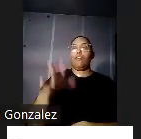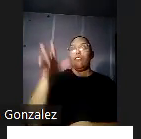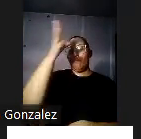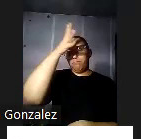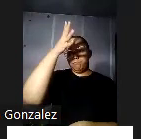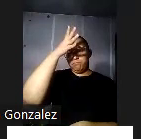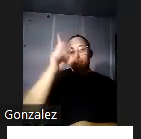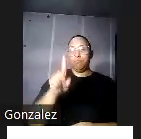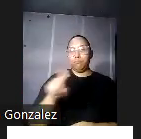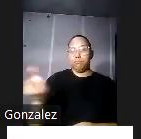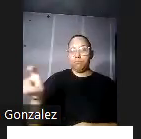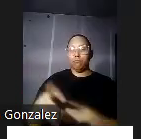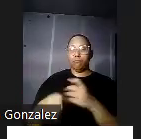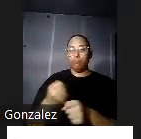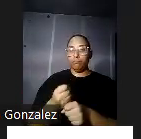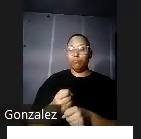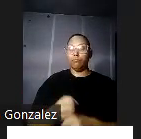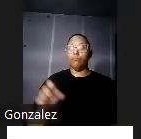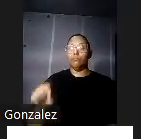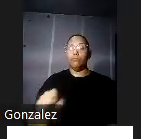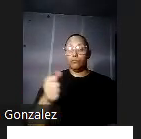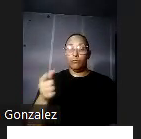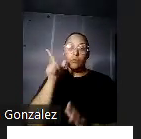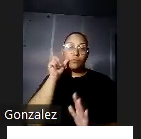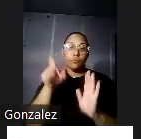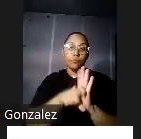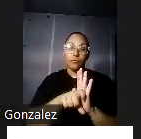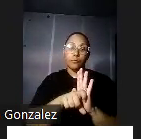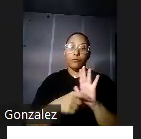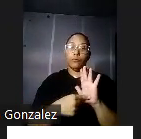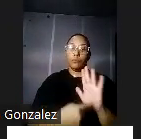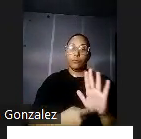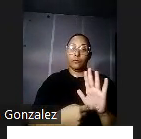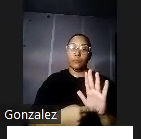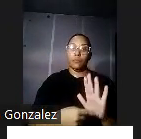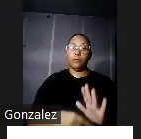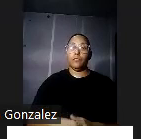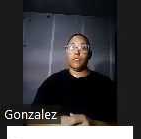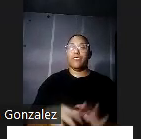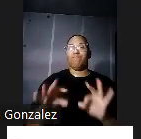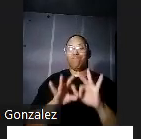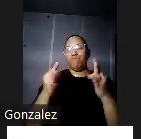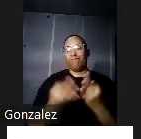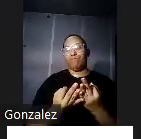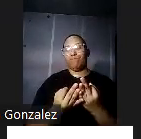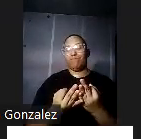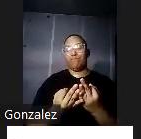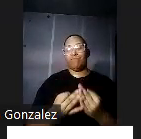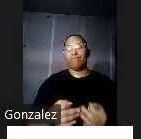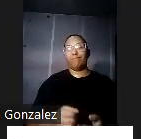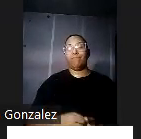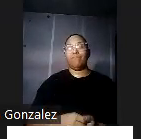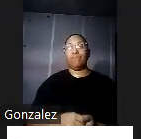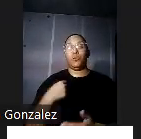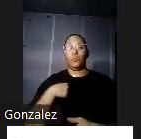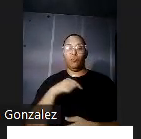y a continuación tenemos otras fotografías que tienen que ver con la familia o sea nosotros